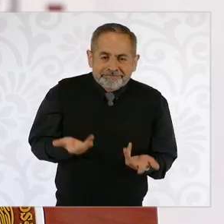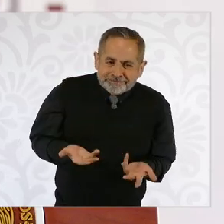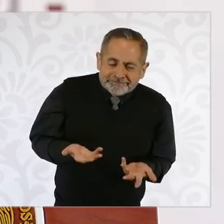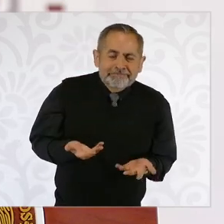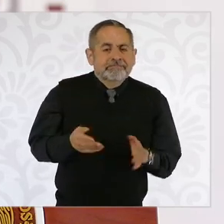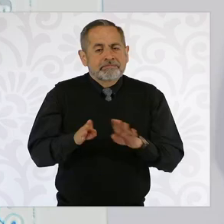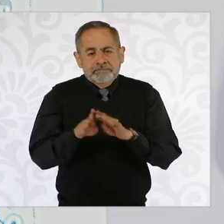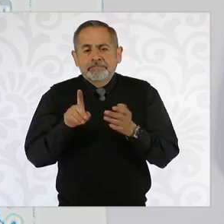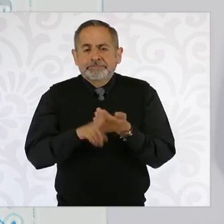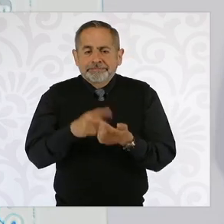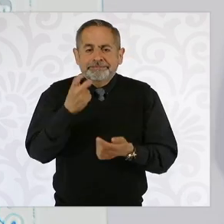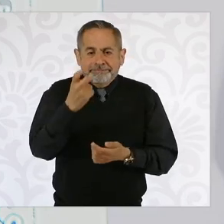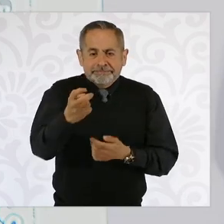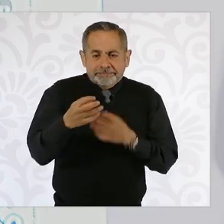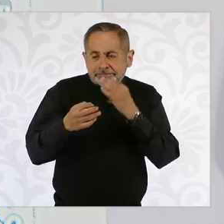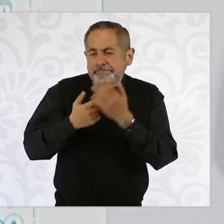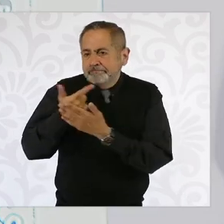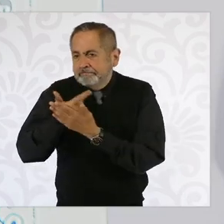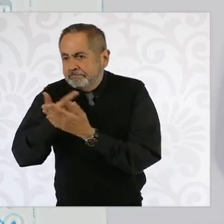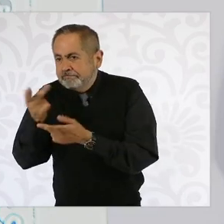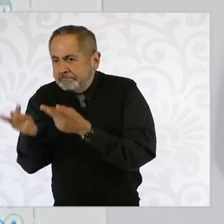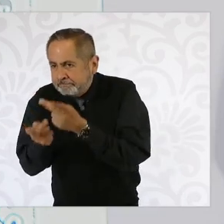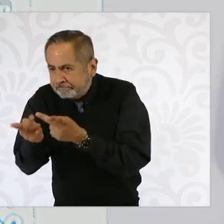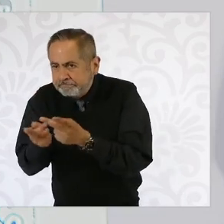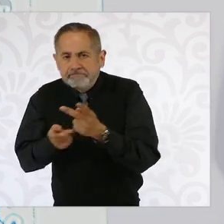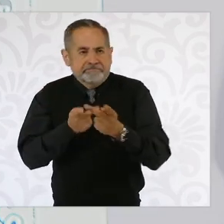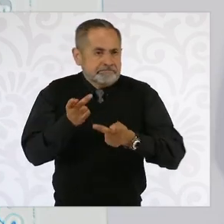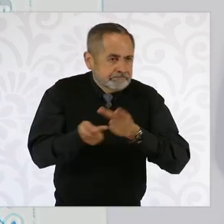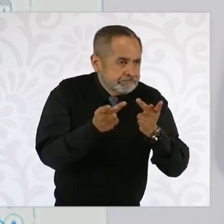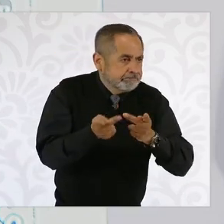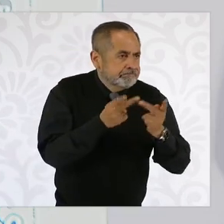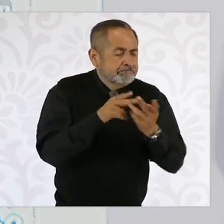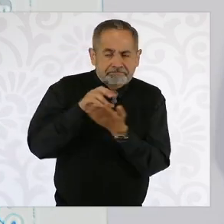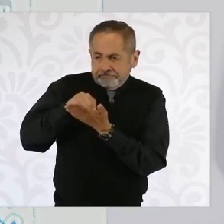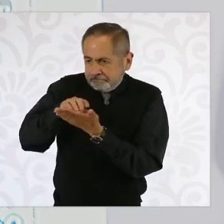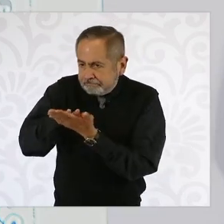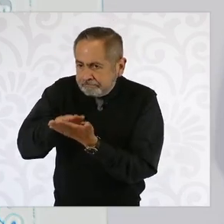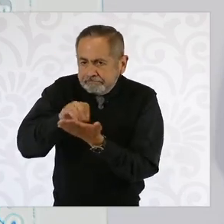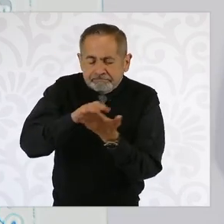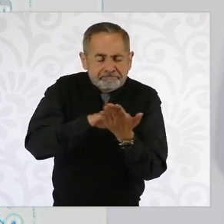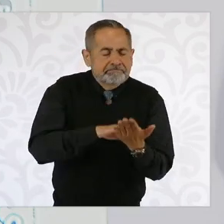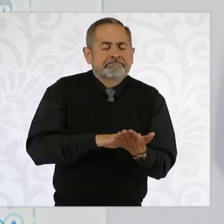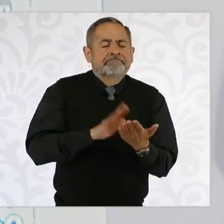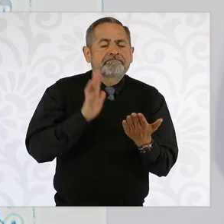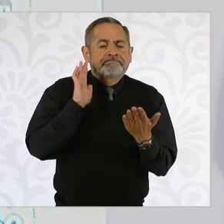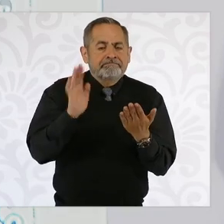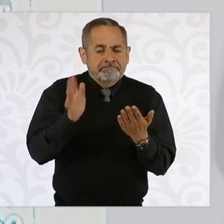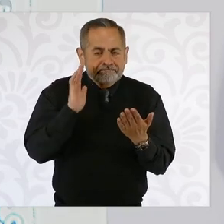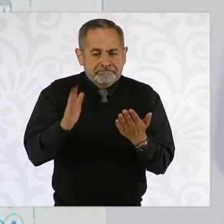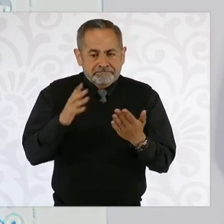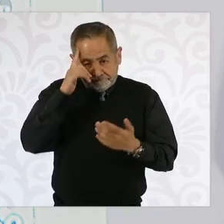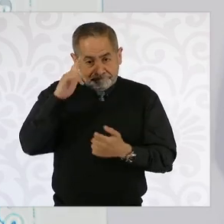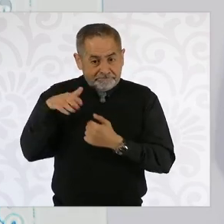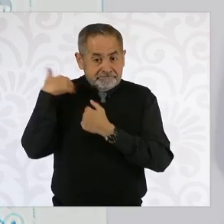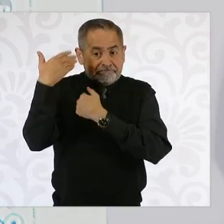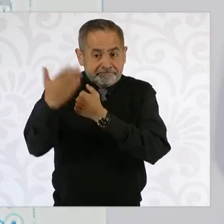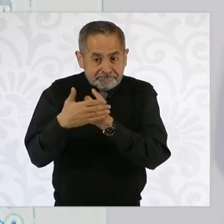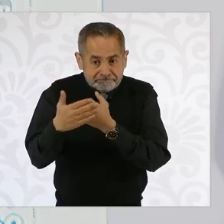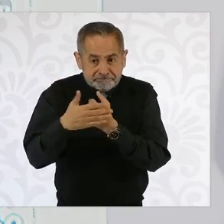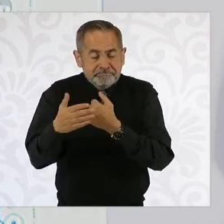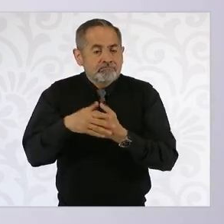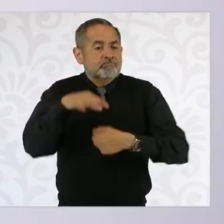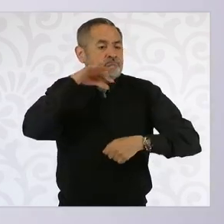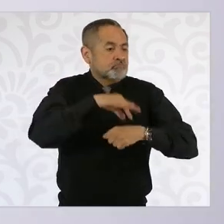Entonces, al hacer el cuestionario, pues ya va a haber una información previa para que cuando llegue el médico o la enfermera,